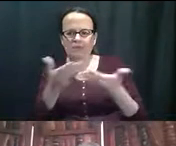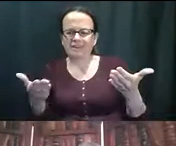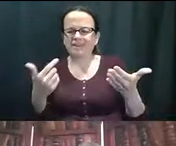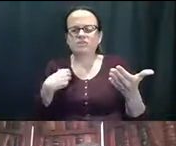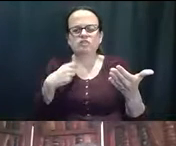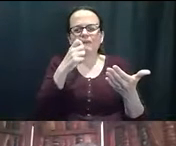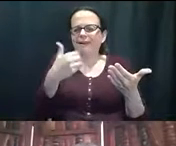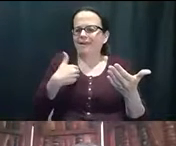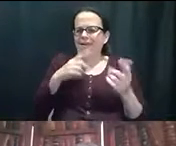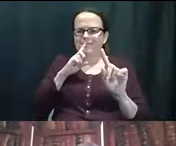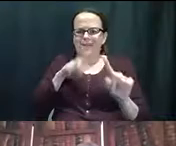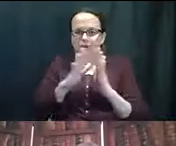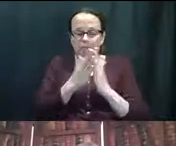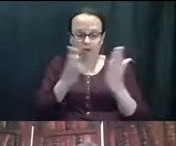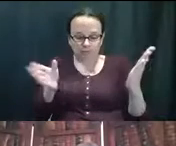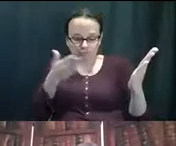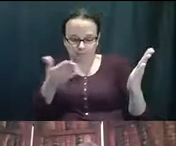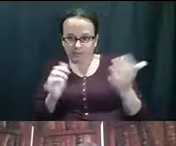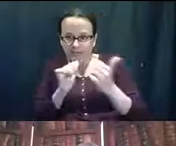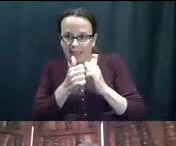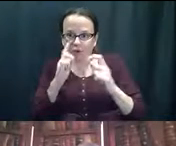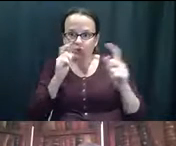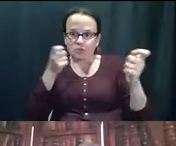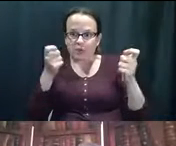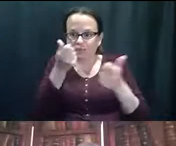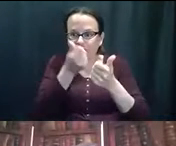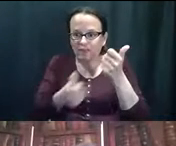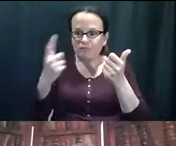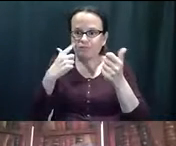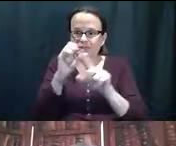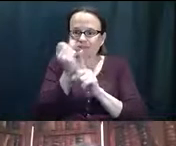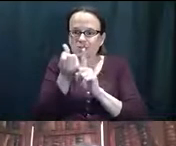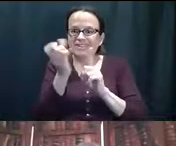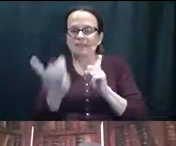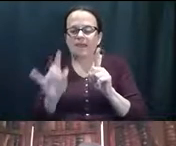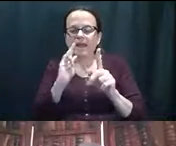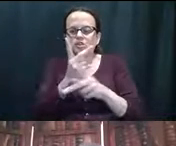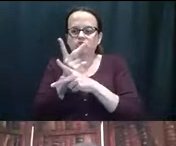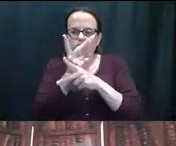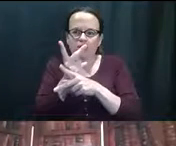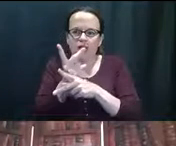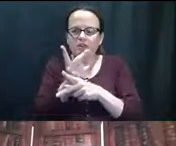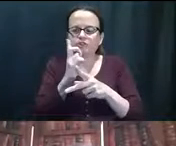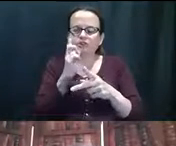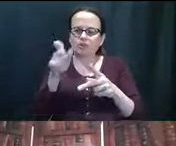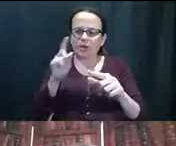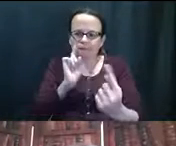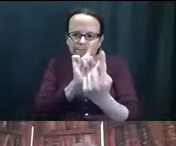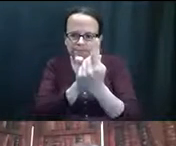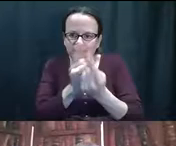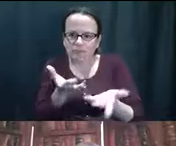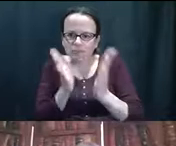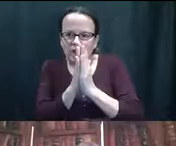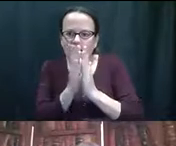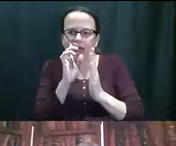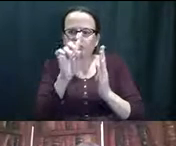cosa que es posible que no hay respuesta en, en su manual de cómo, cómo, cómo anticipar